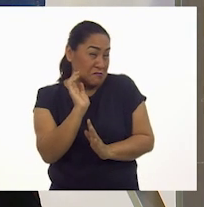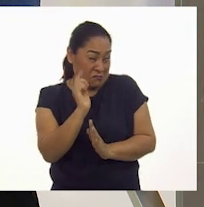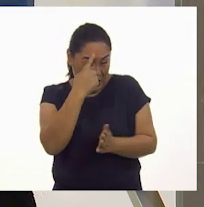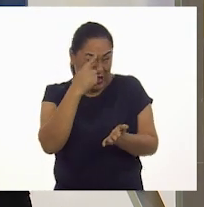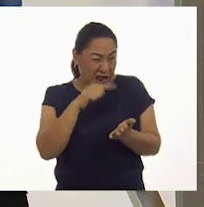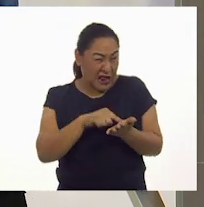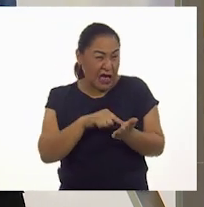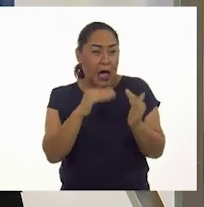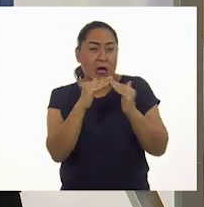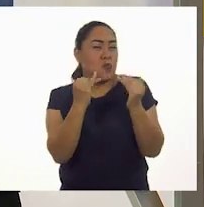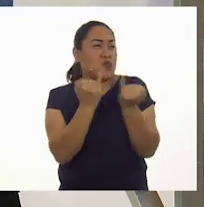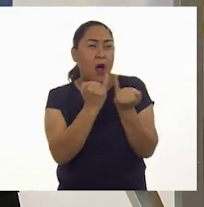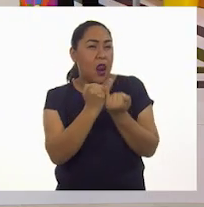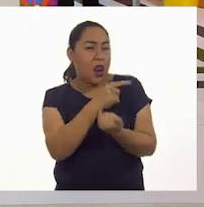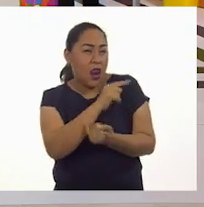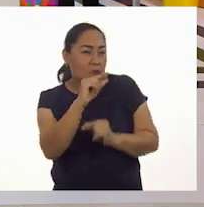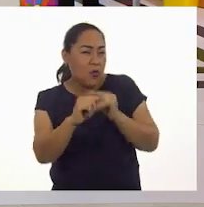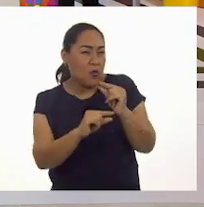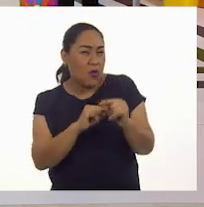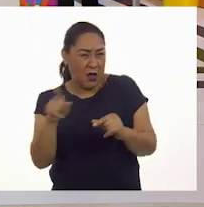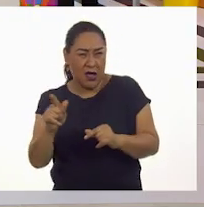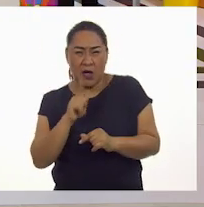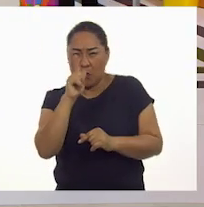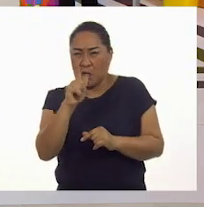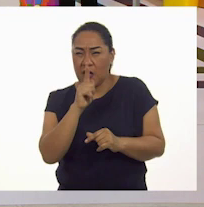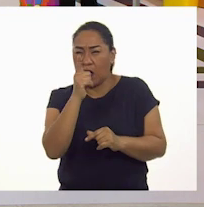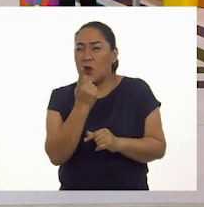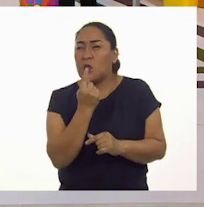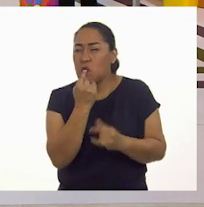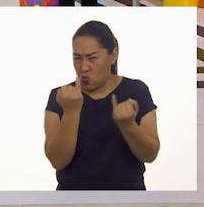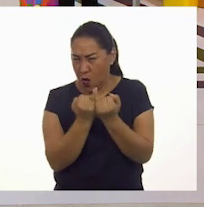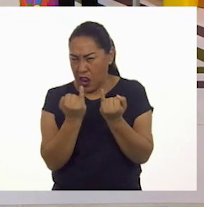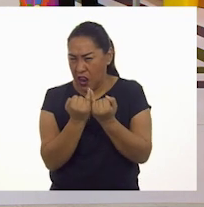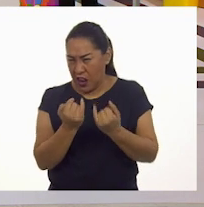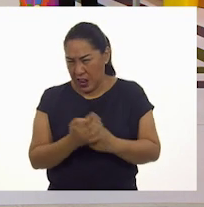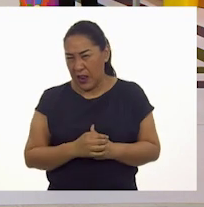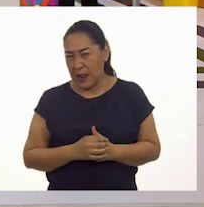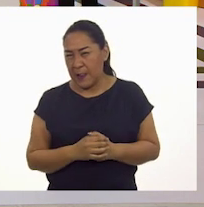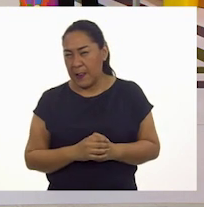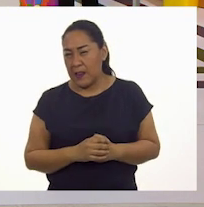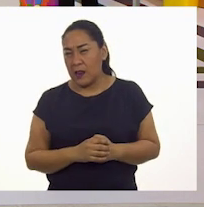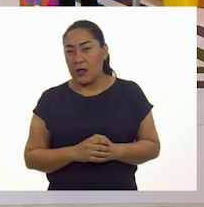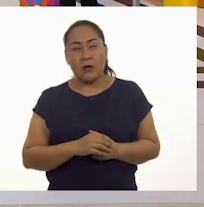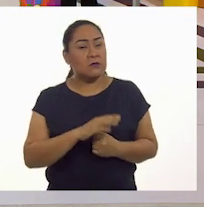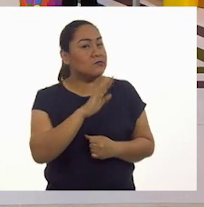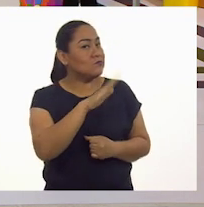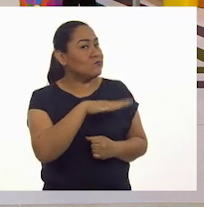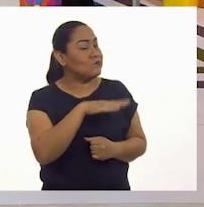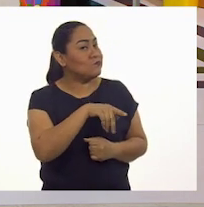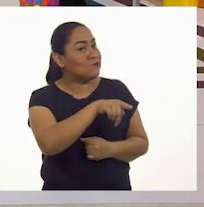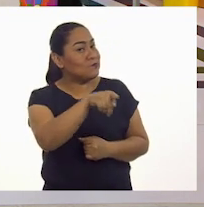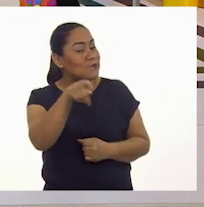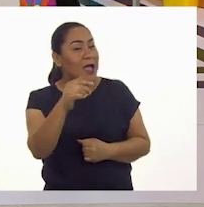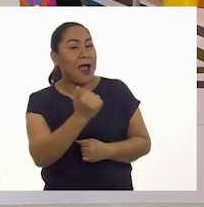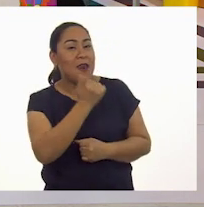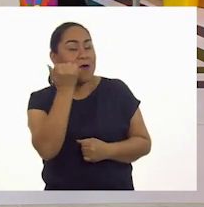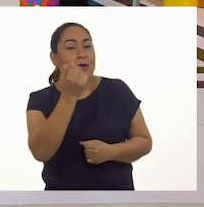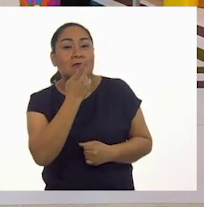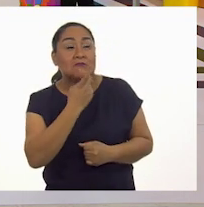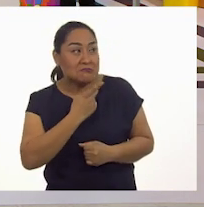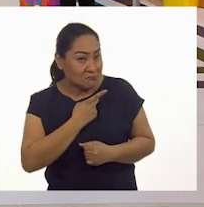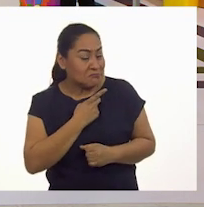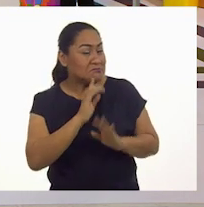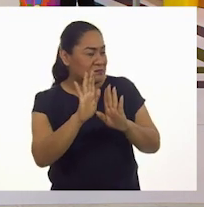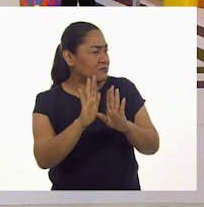¿Estamos correctos, maestra? Oye, los alumnos nos están diciendo algo. ¿Qué? ¿Qué dicen? Ah,